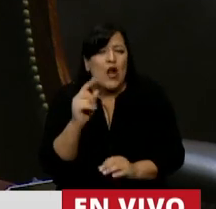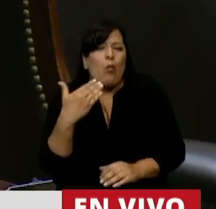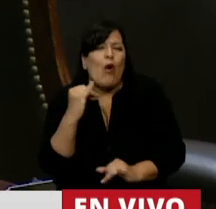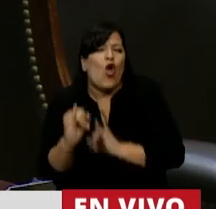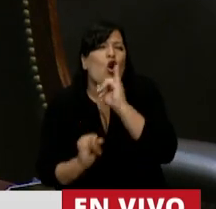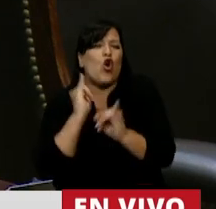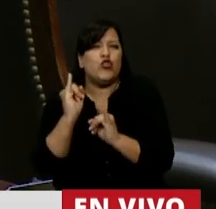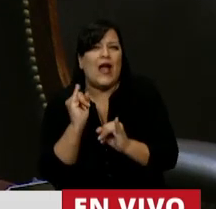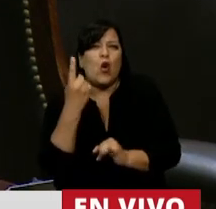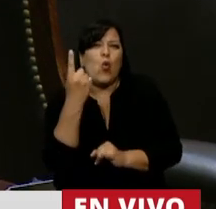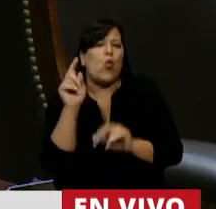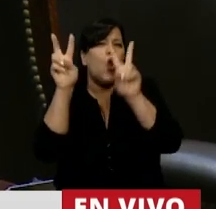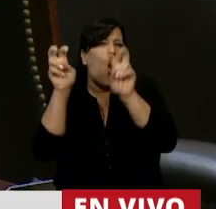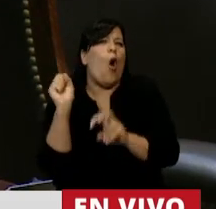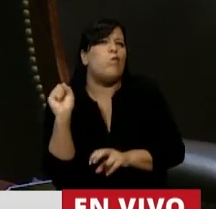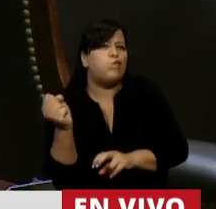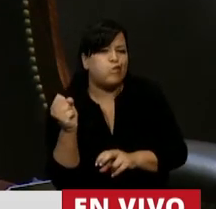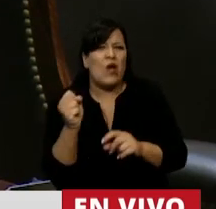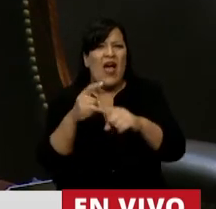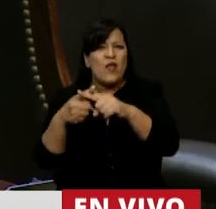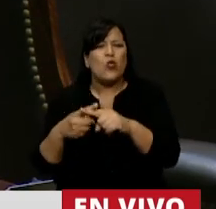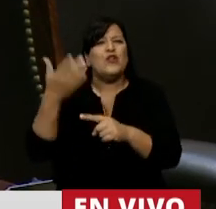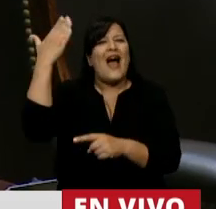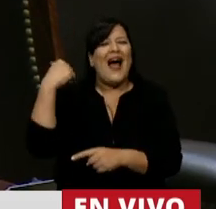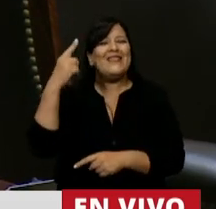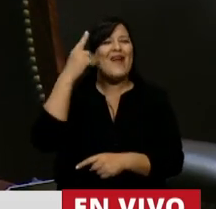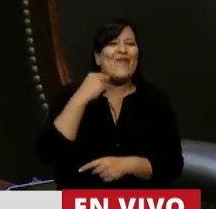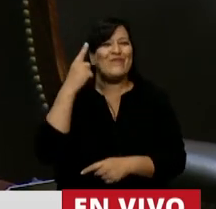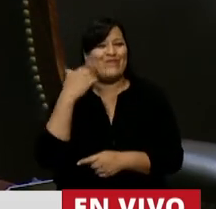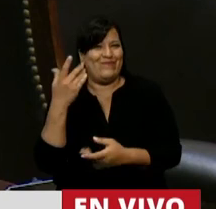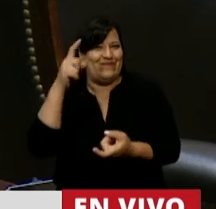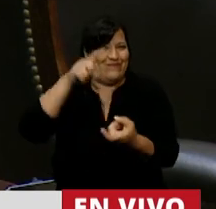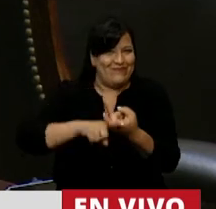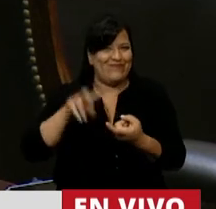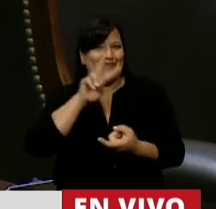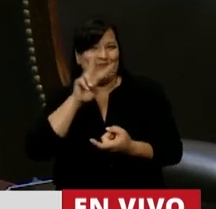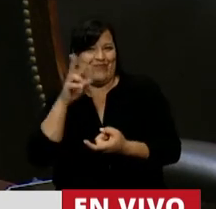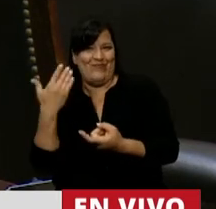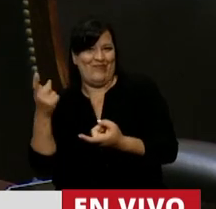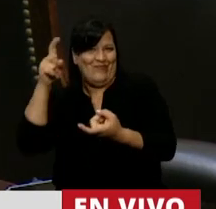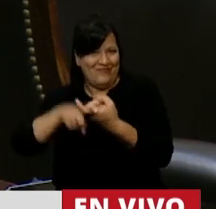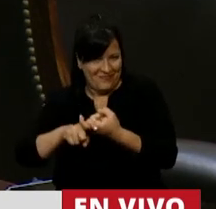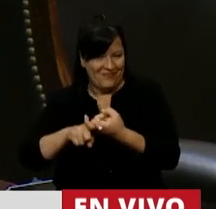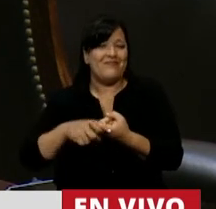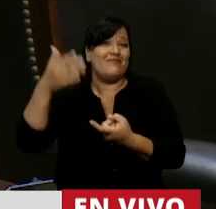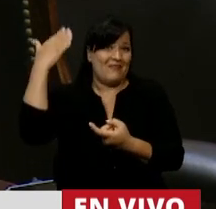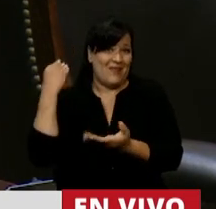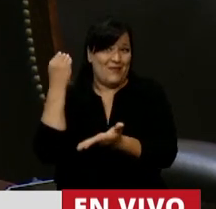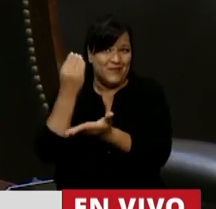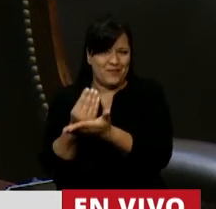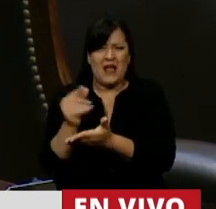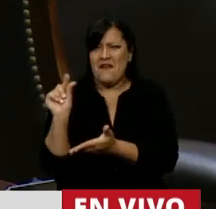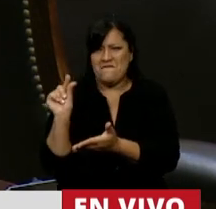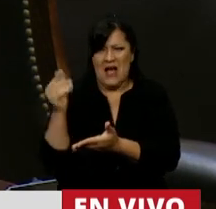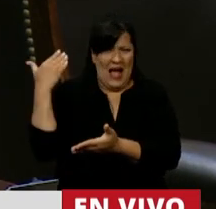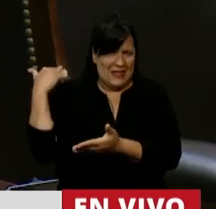una cuestión que me sucedió cuando discutimos el matrimonio igualitario, yo era senador de la Nación en representación de mi provincia. Falta poco tiempo